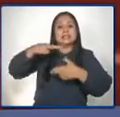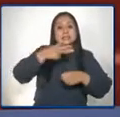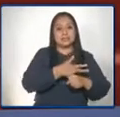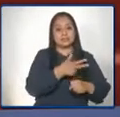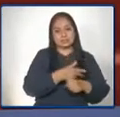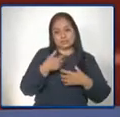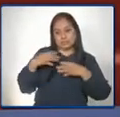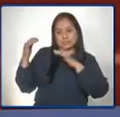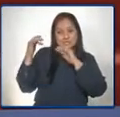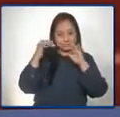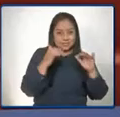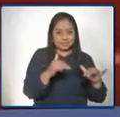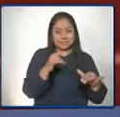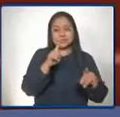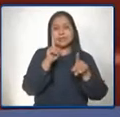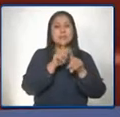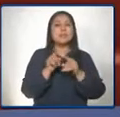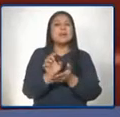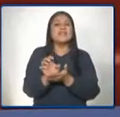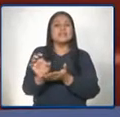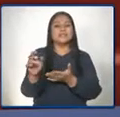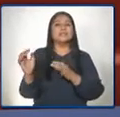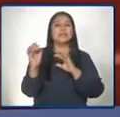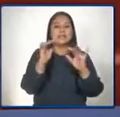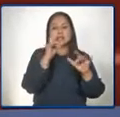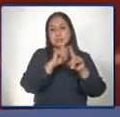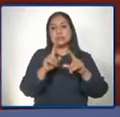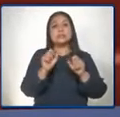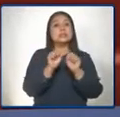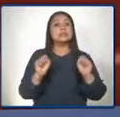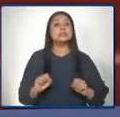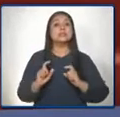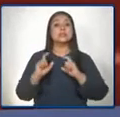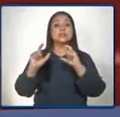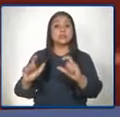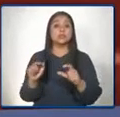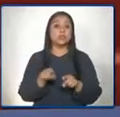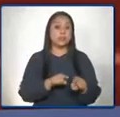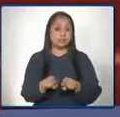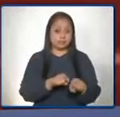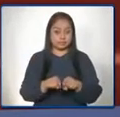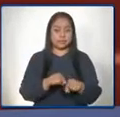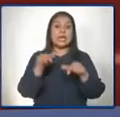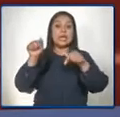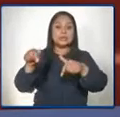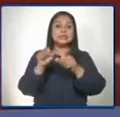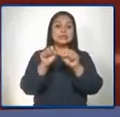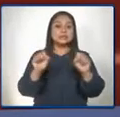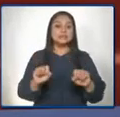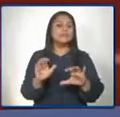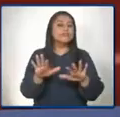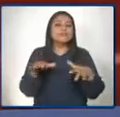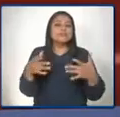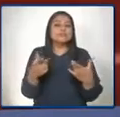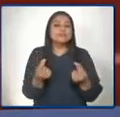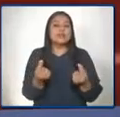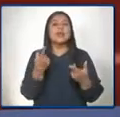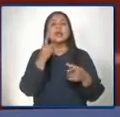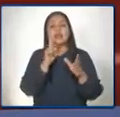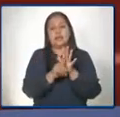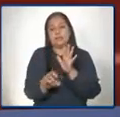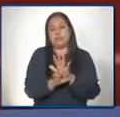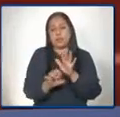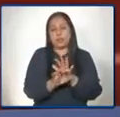prevención a la migración que es el sistema de certificación de competencias. Este sistema permite que podamos